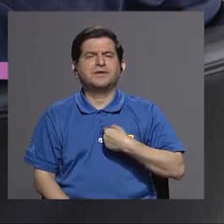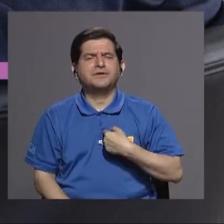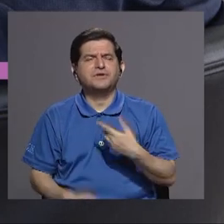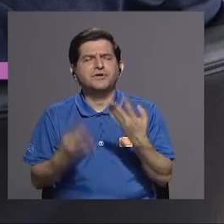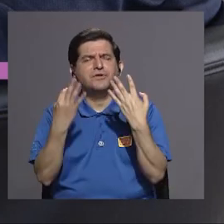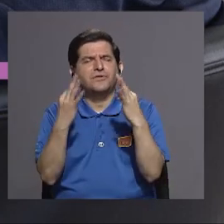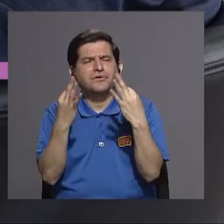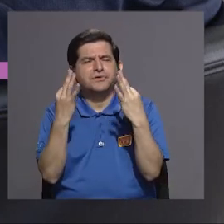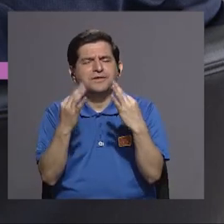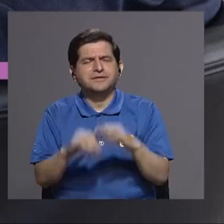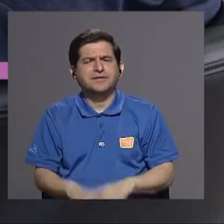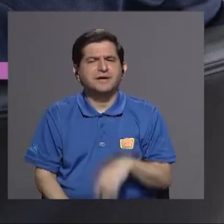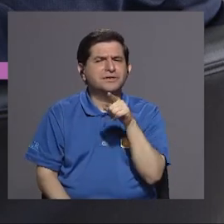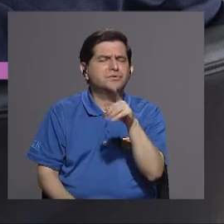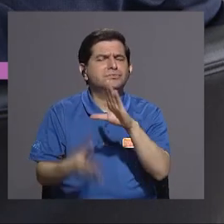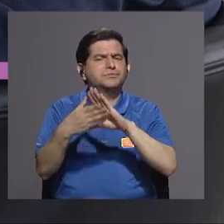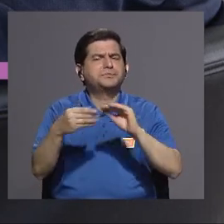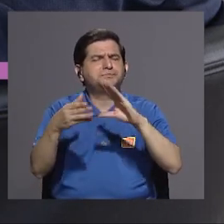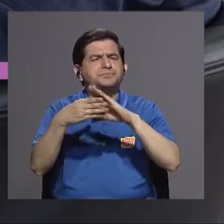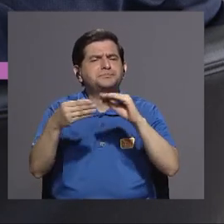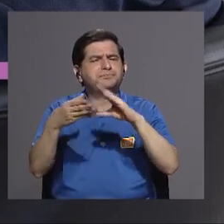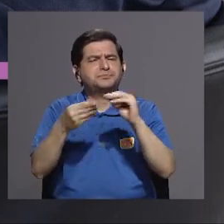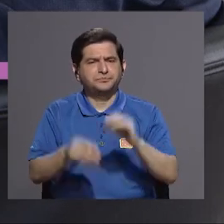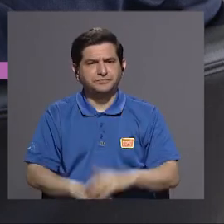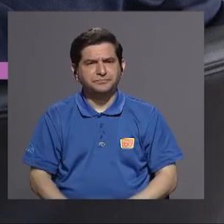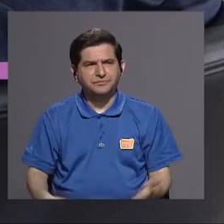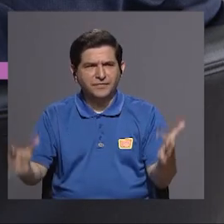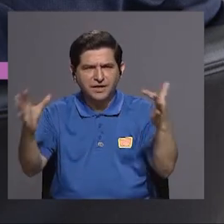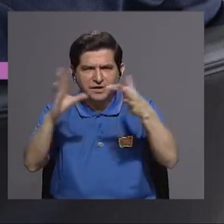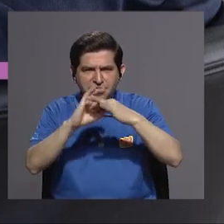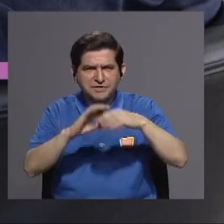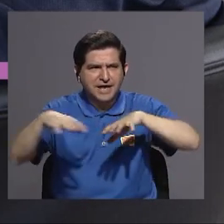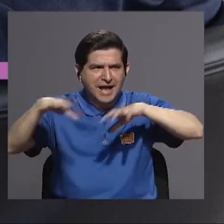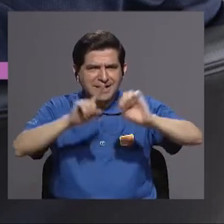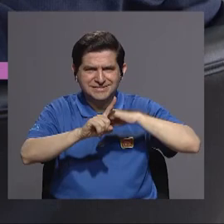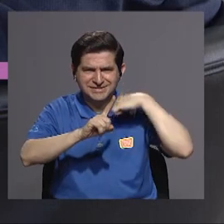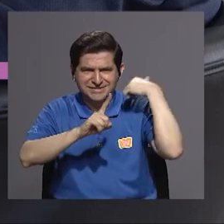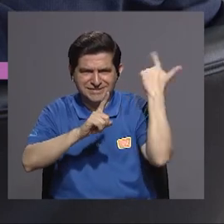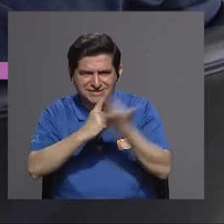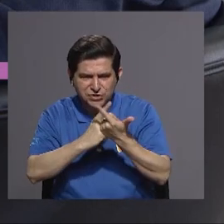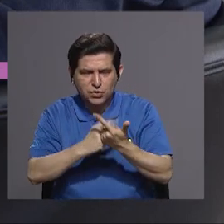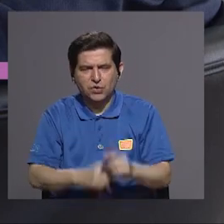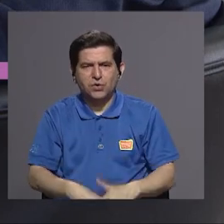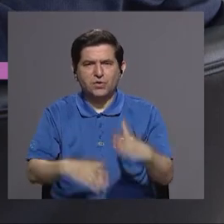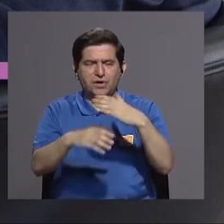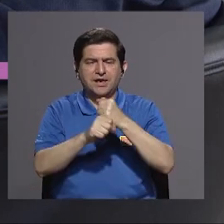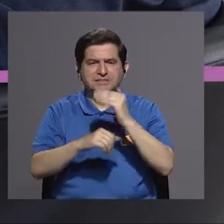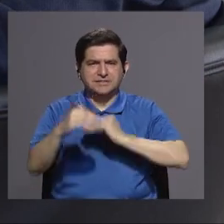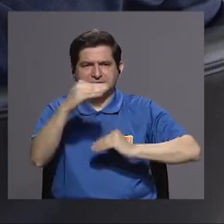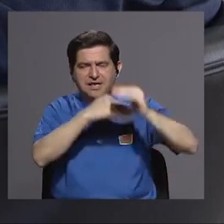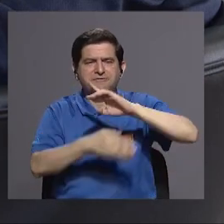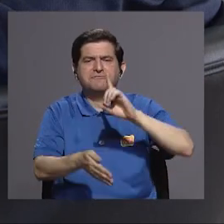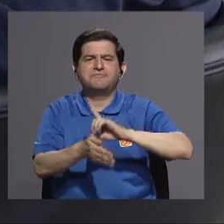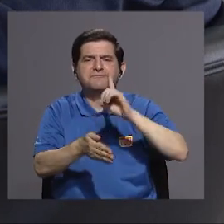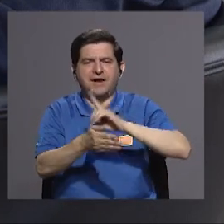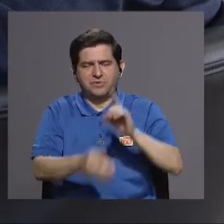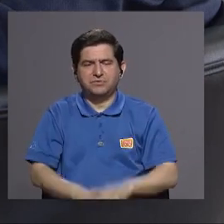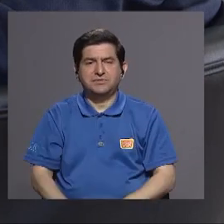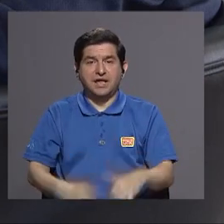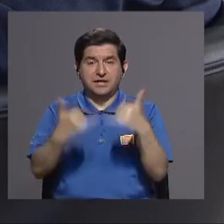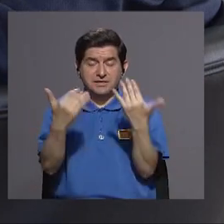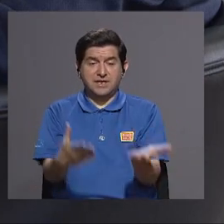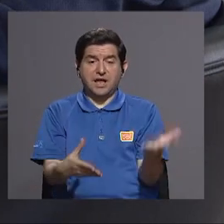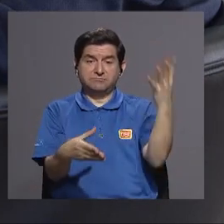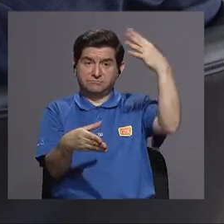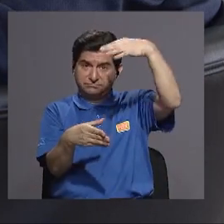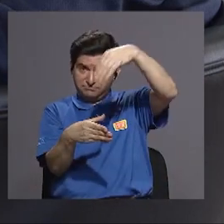ver si también se puede comentar un poco acerca de lo que es la acción social que realiza la facultad de medicina porque ahí es donde ya también se